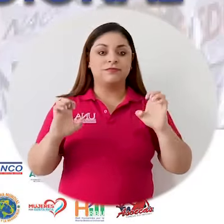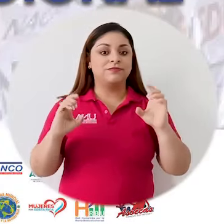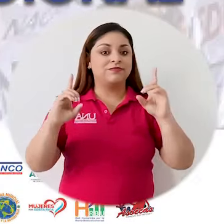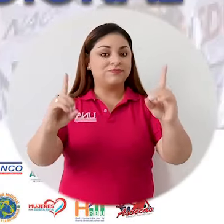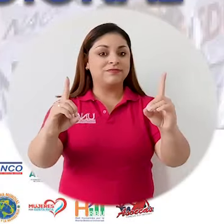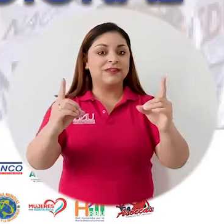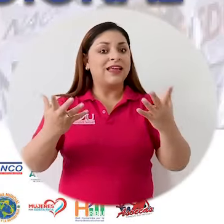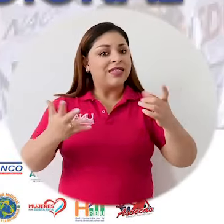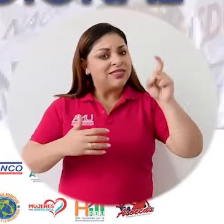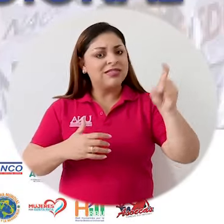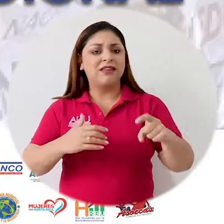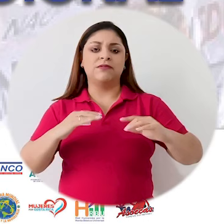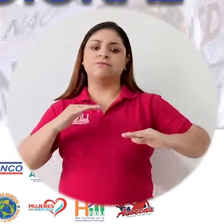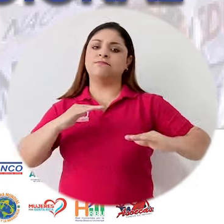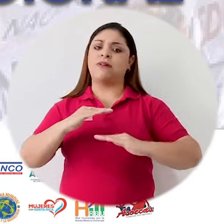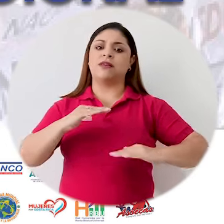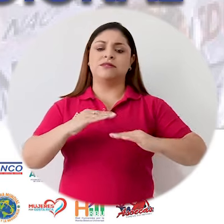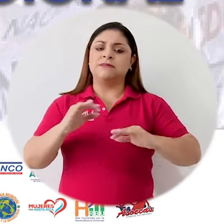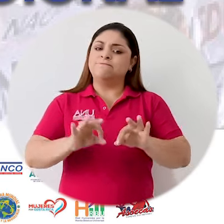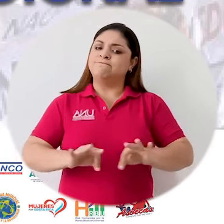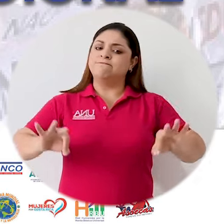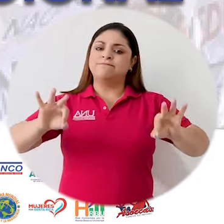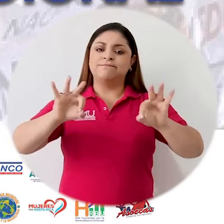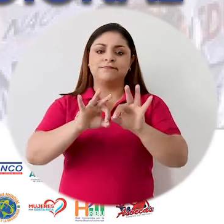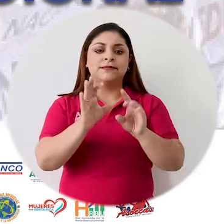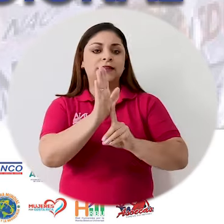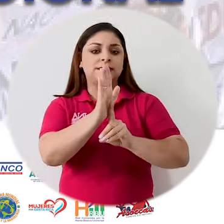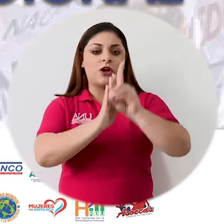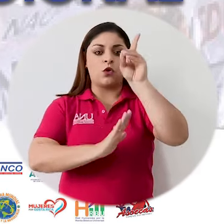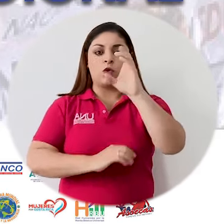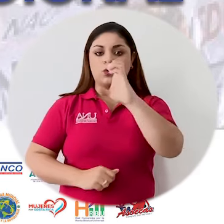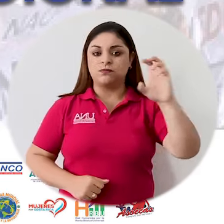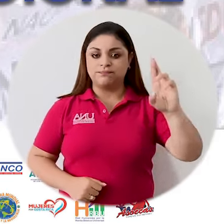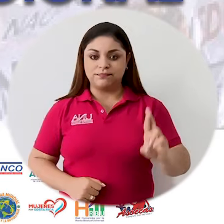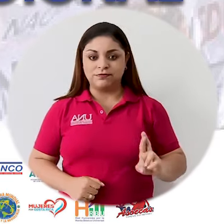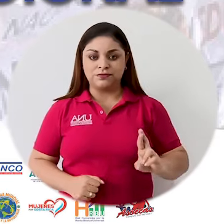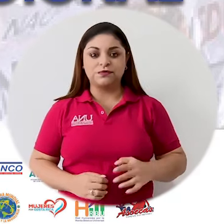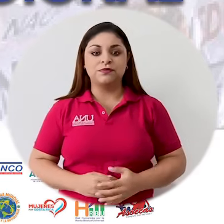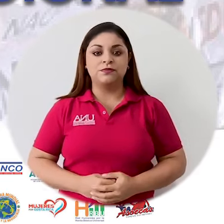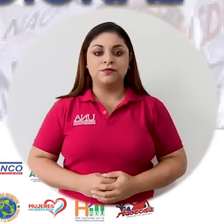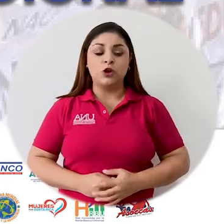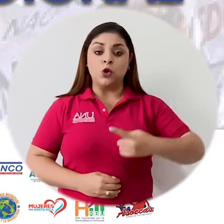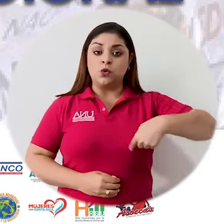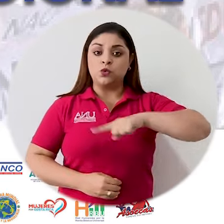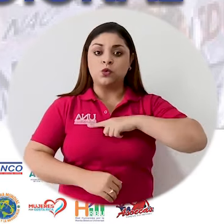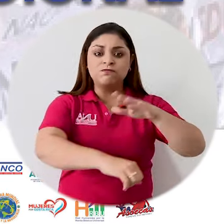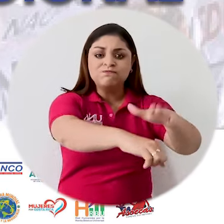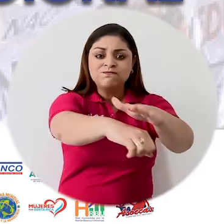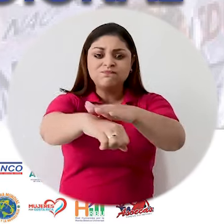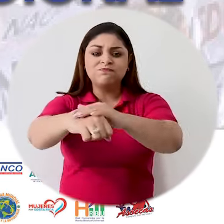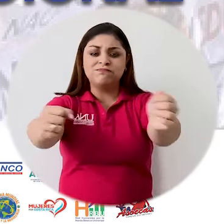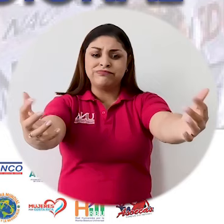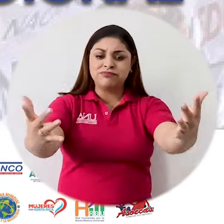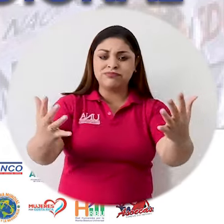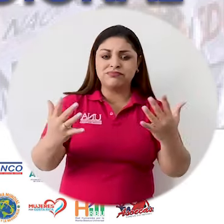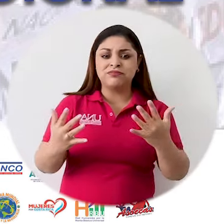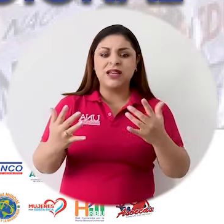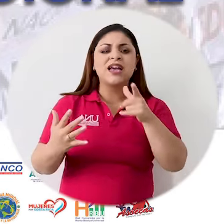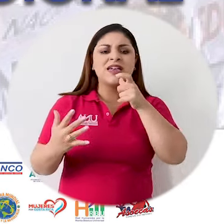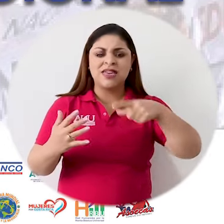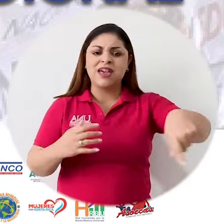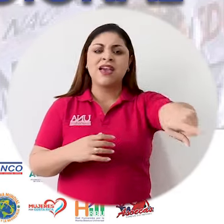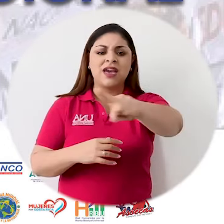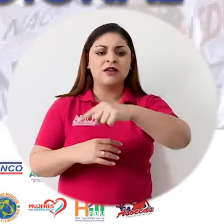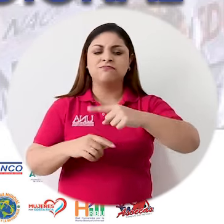fue una base fundamental para el desarrollo de este país. Esta convocatoria también contará con la